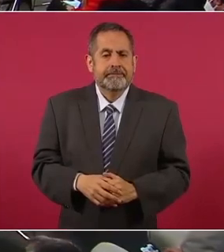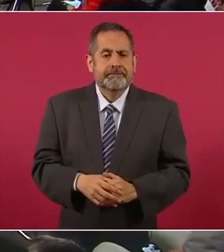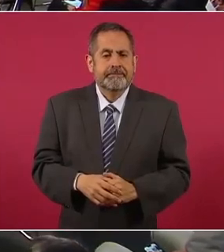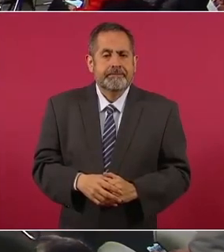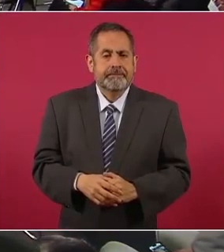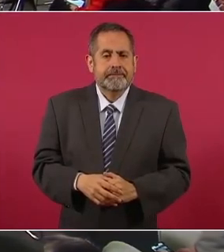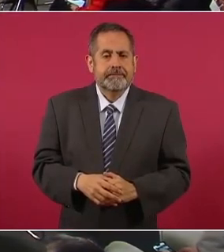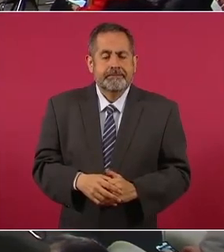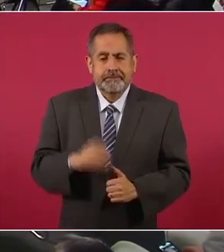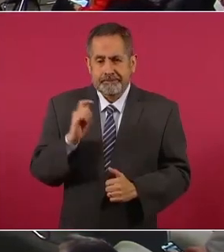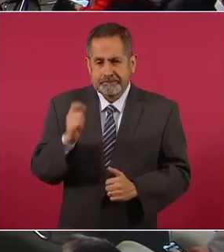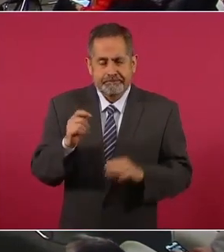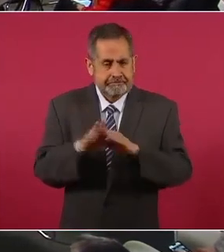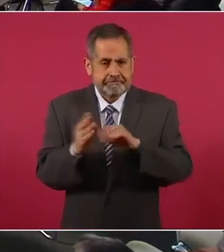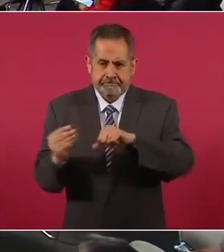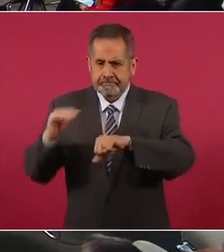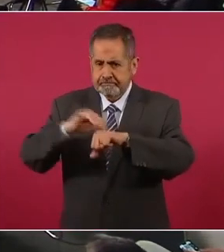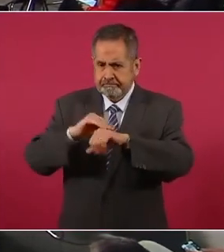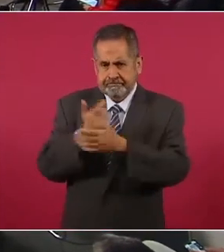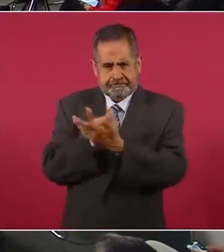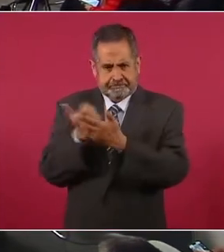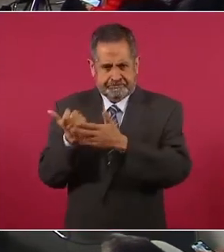y con incrementos.